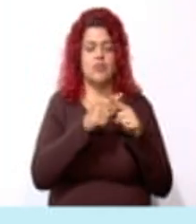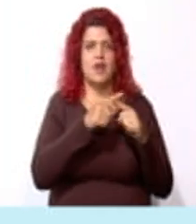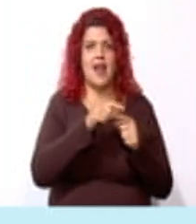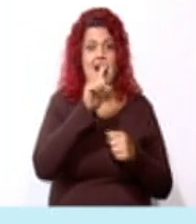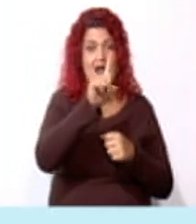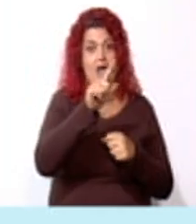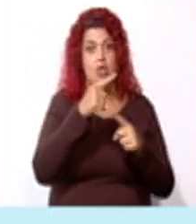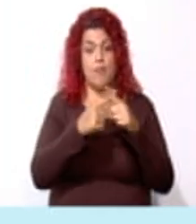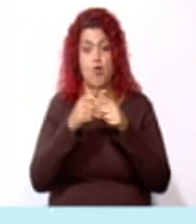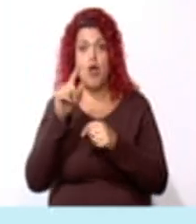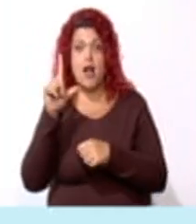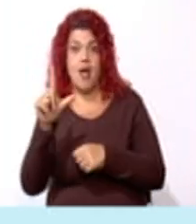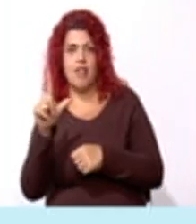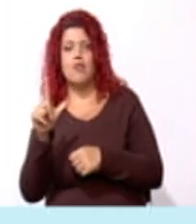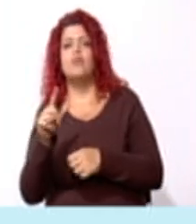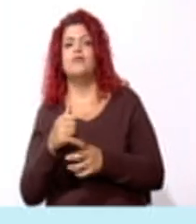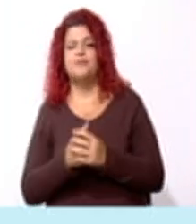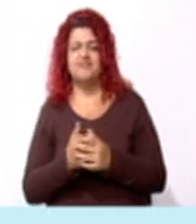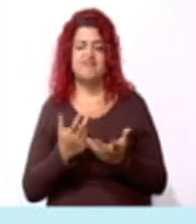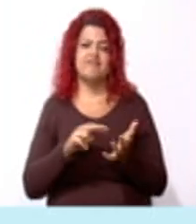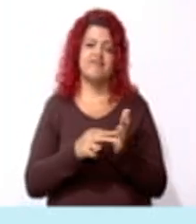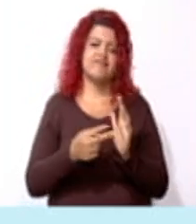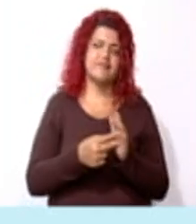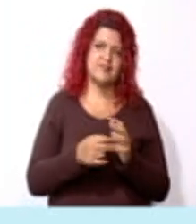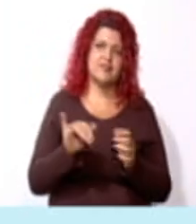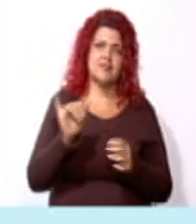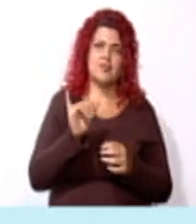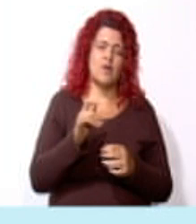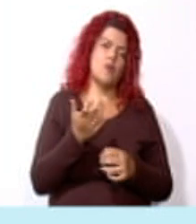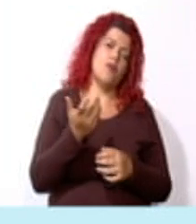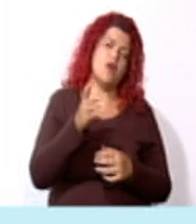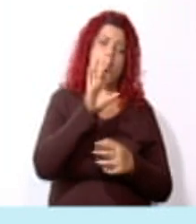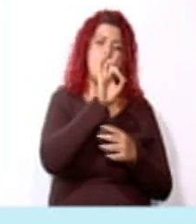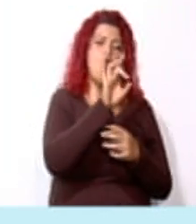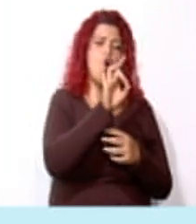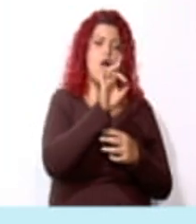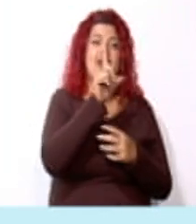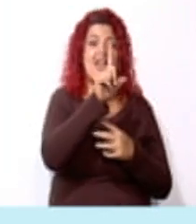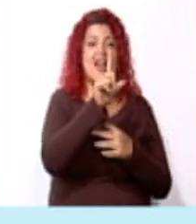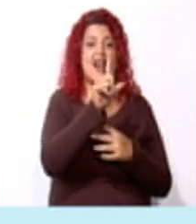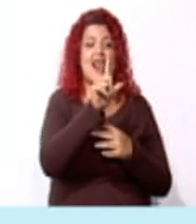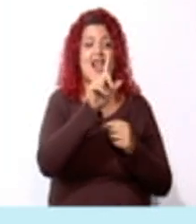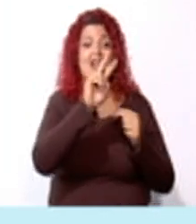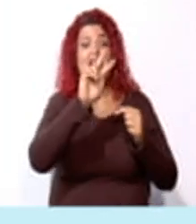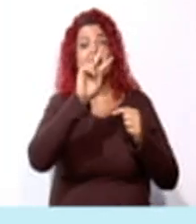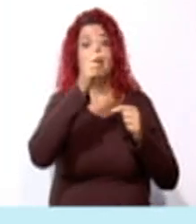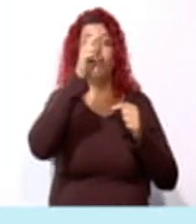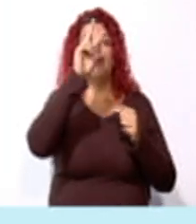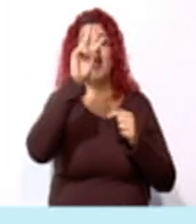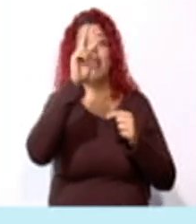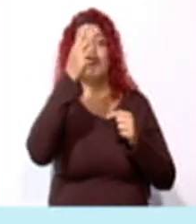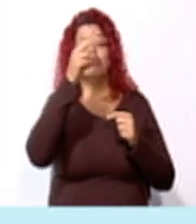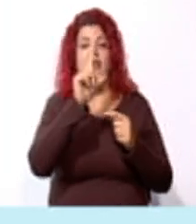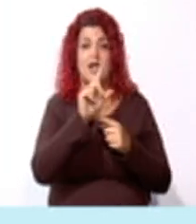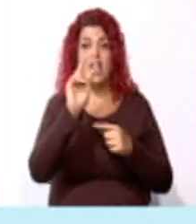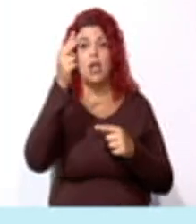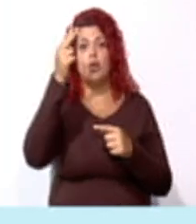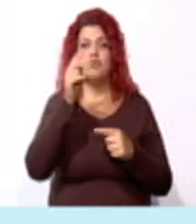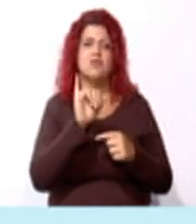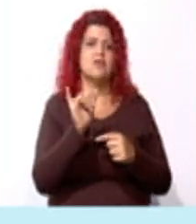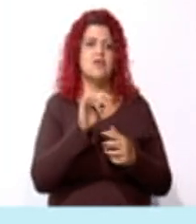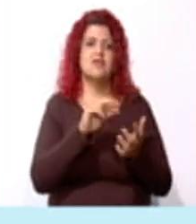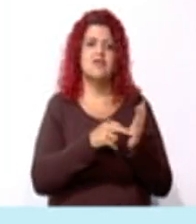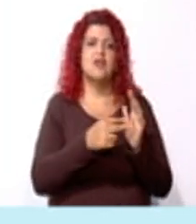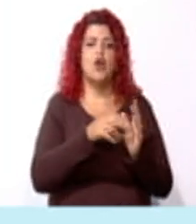lado. Es decir, lado por lado o L a la dos, que quiere decir ocho